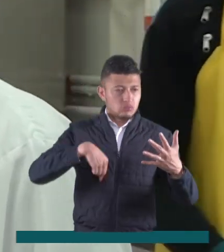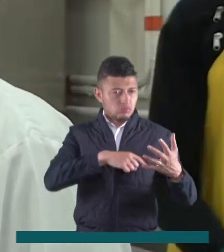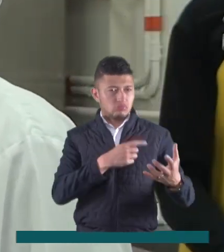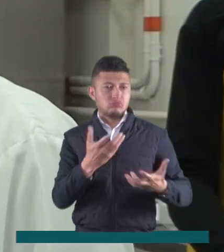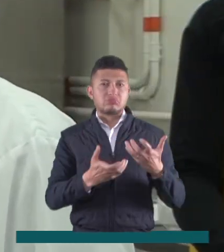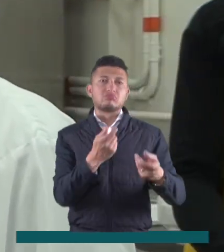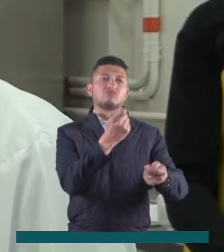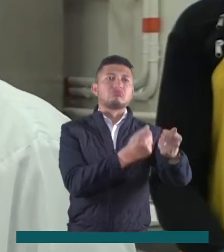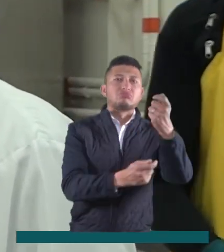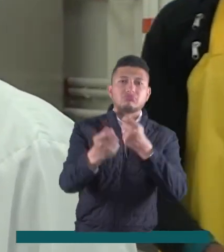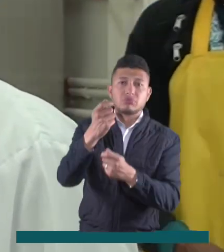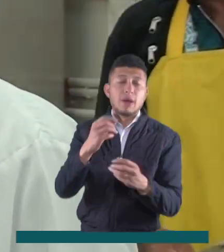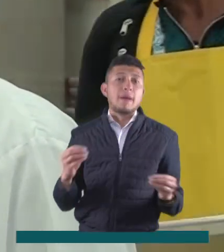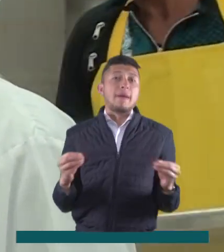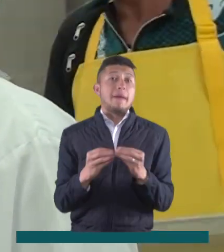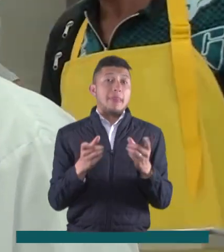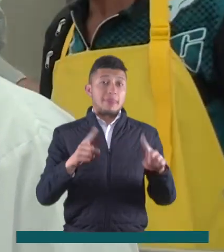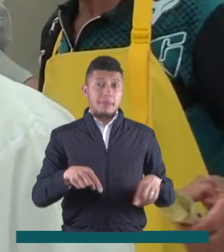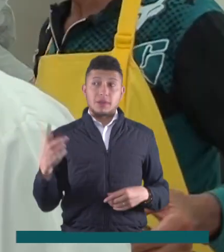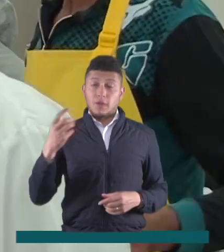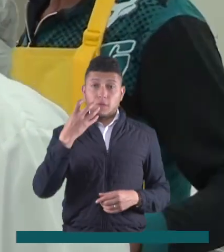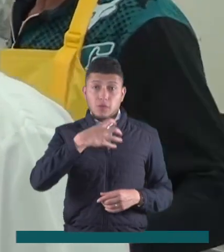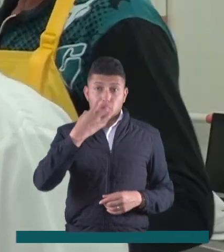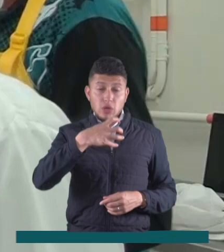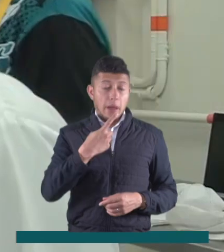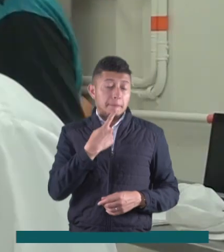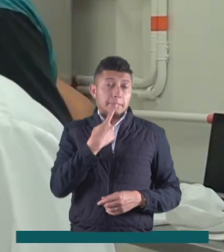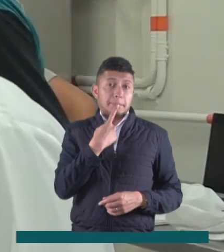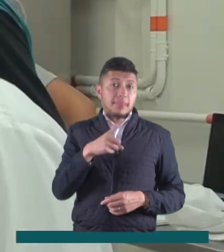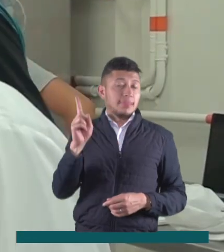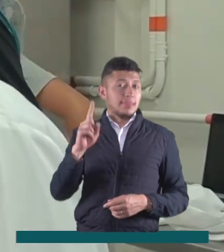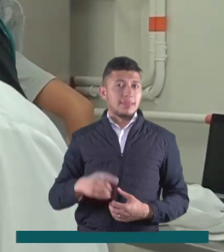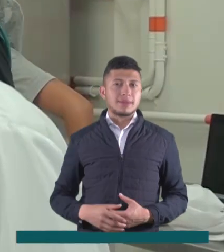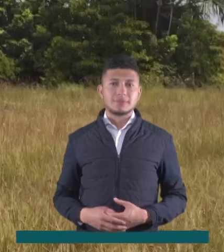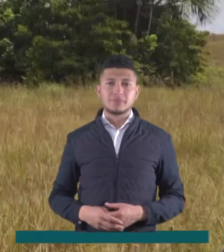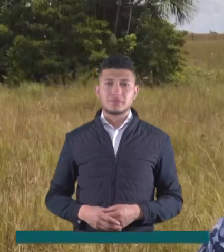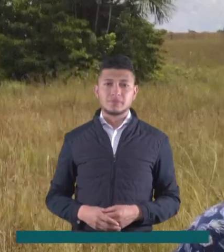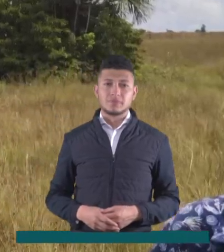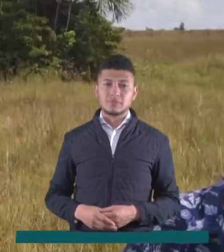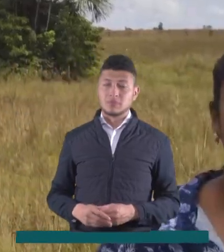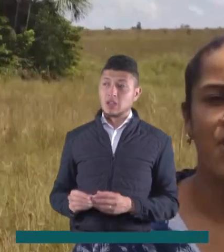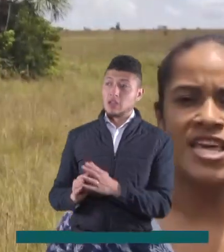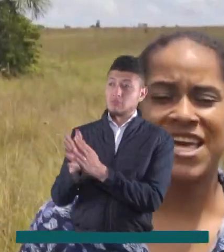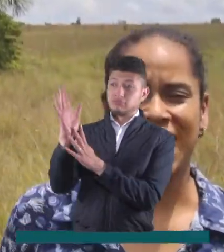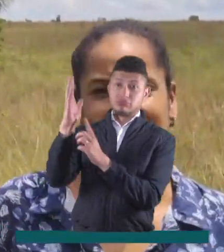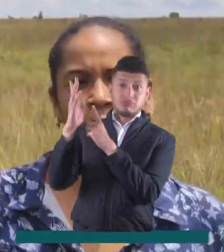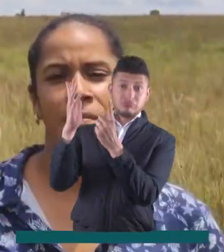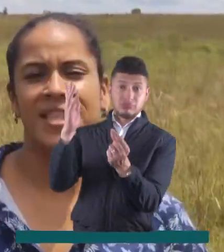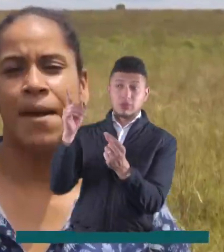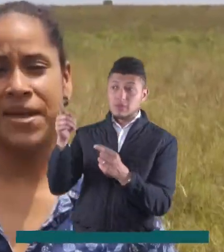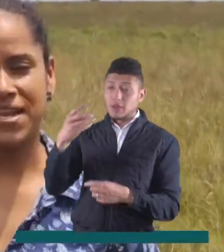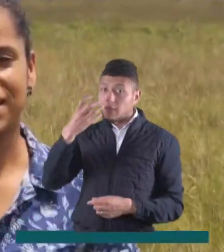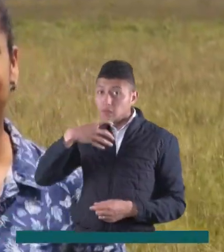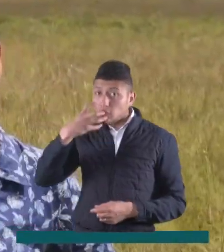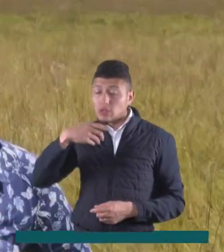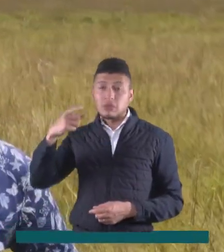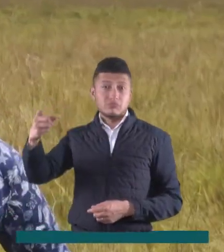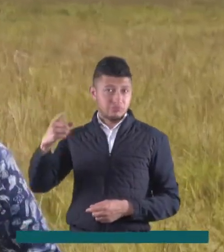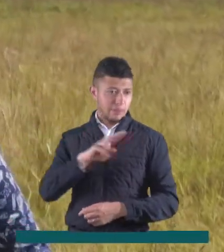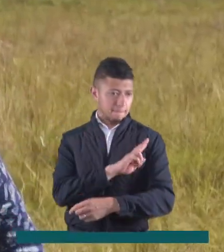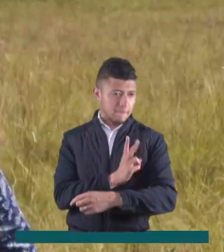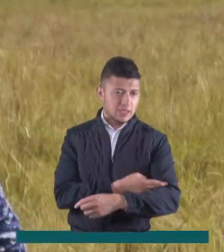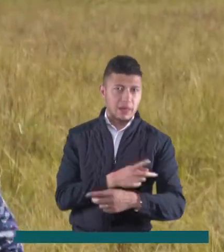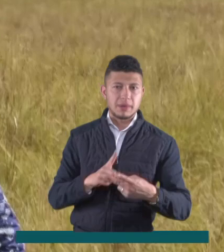podíamos sacar al mercado además de que es una fruta exótica. El fruto de la palma de moriche es rico en vitaminas,